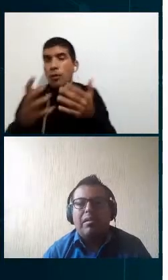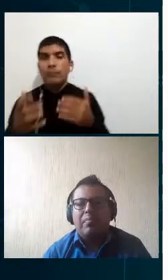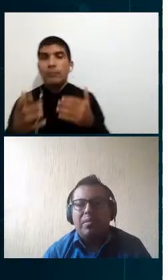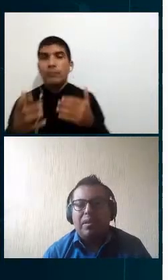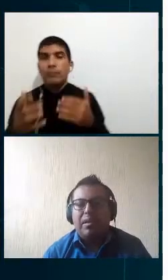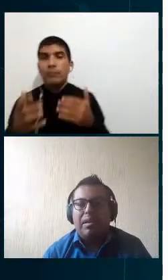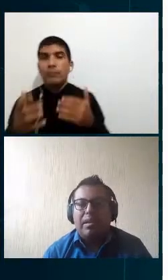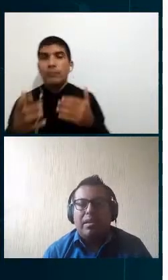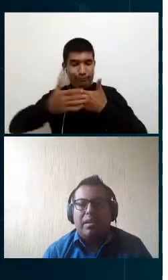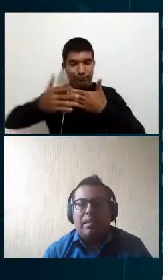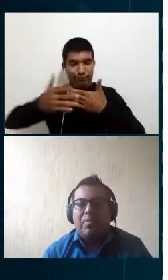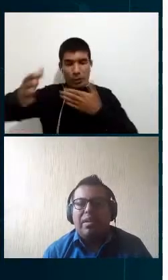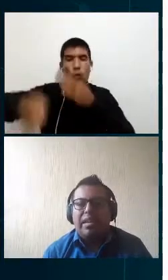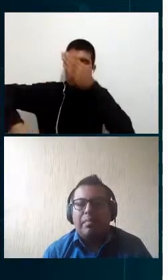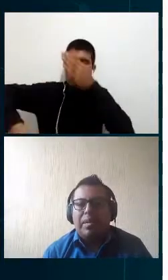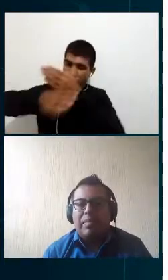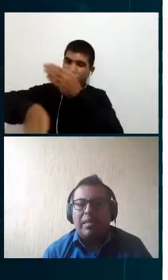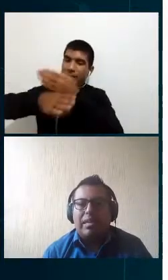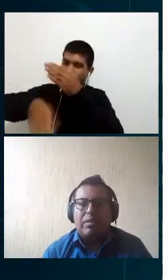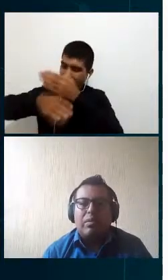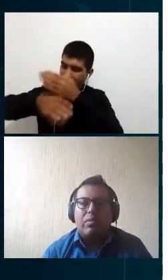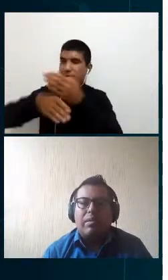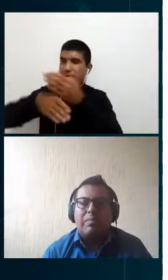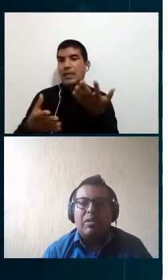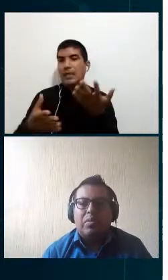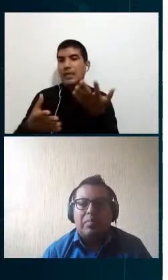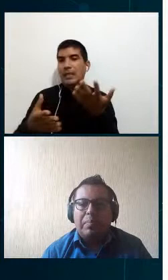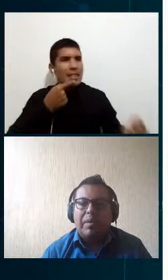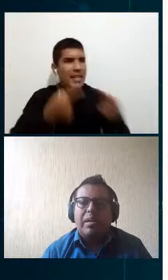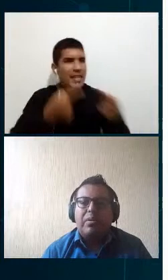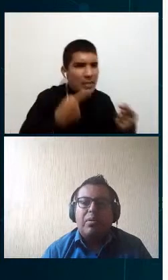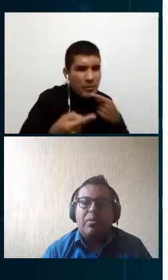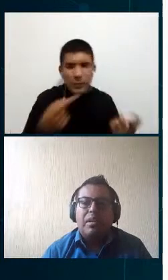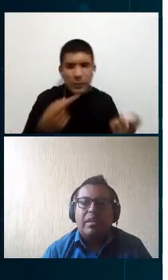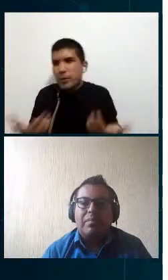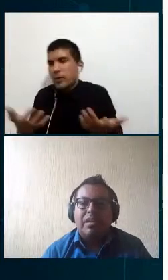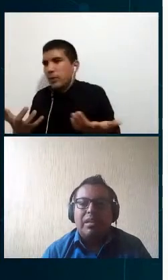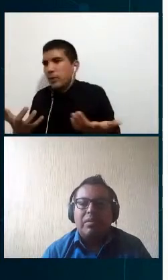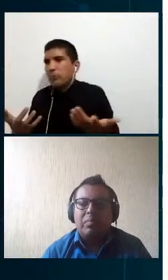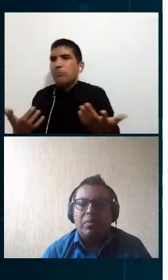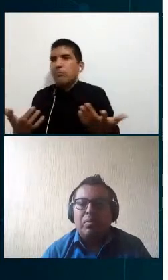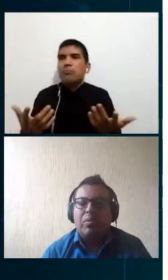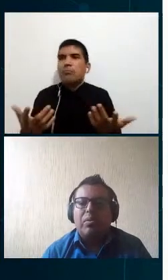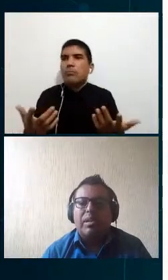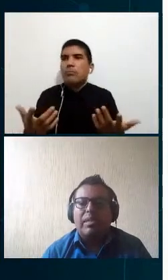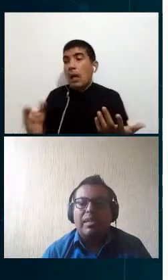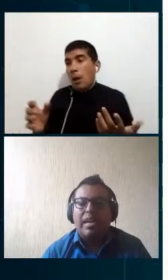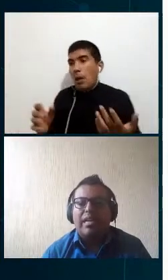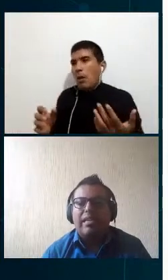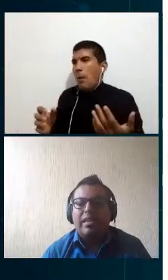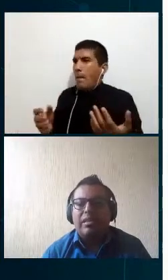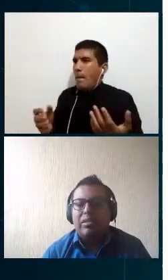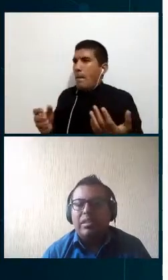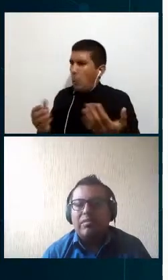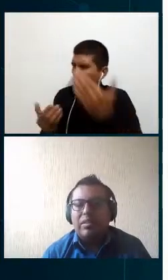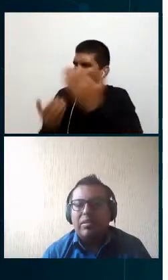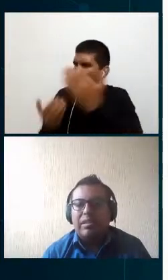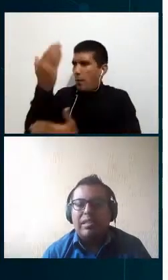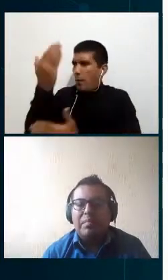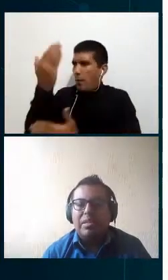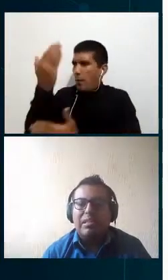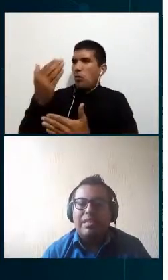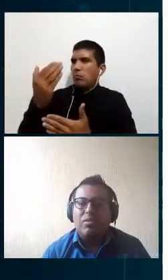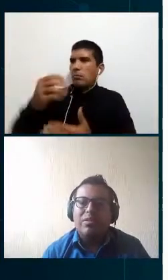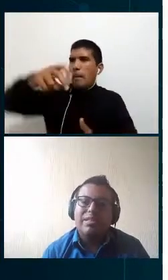regulador ir poder poder ir implementando temas como prepago tema de autoproductores e integración de